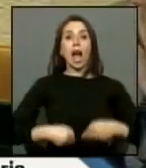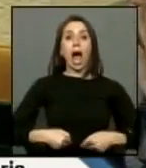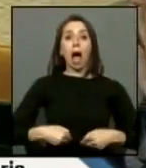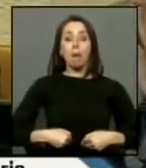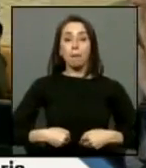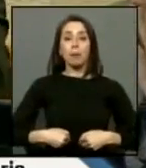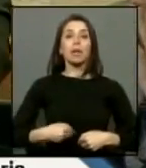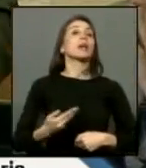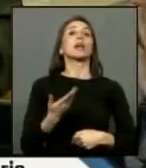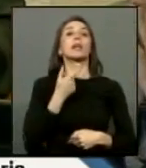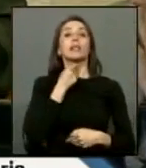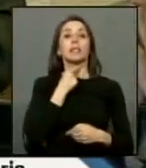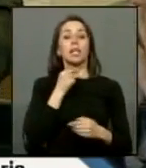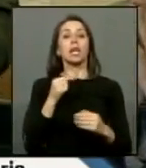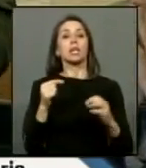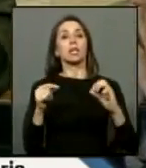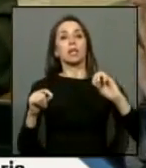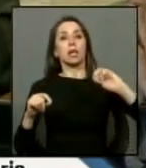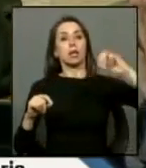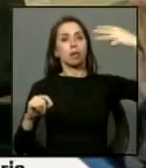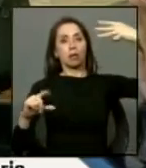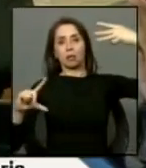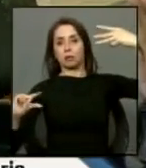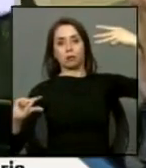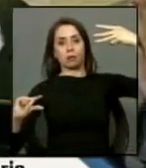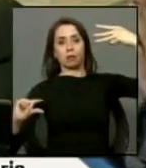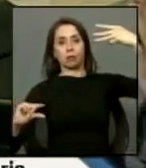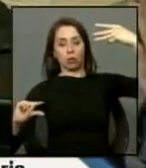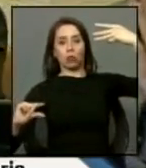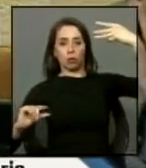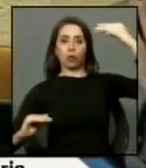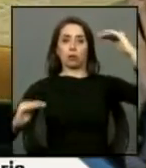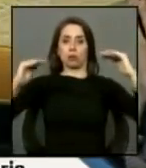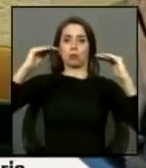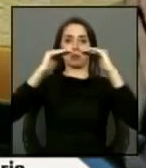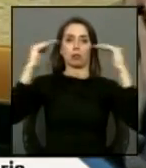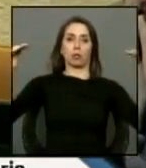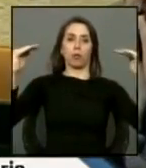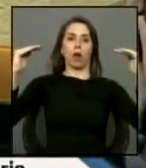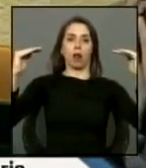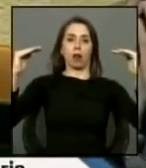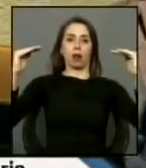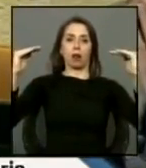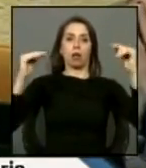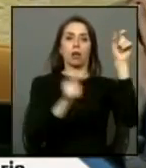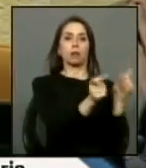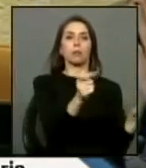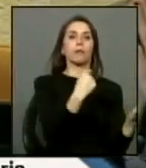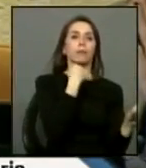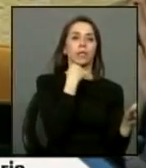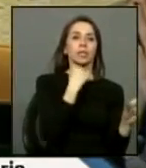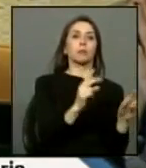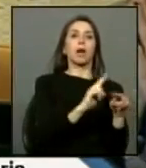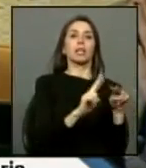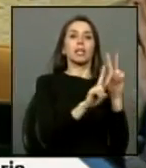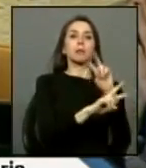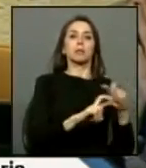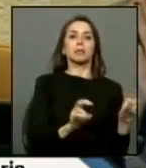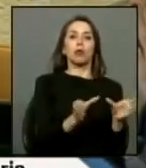aproximarse o para igualarse a las condiciones de las víctimas de la comisión